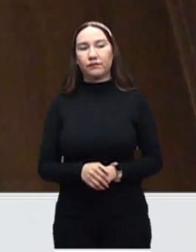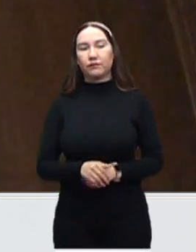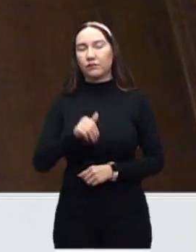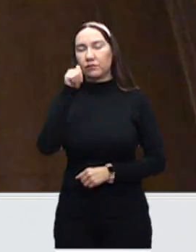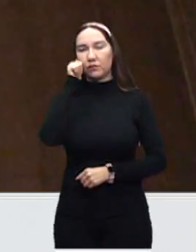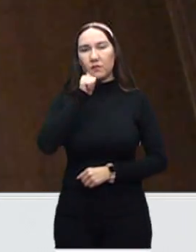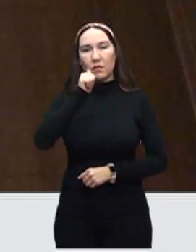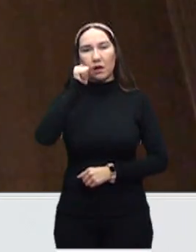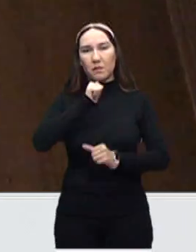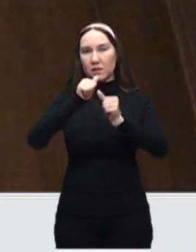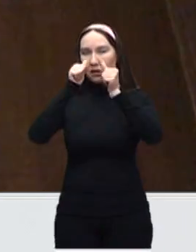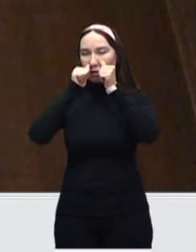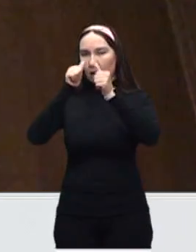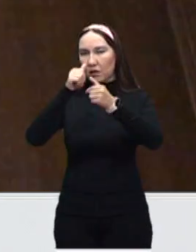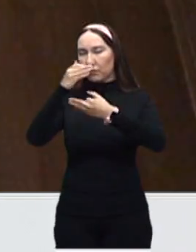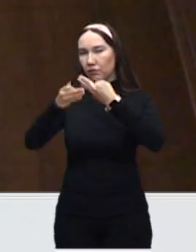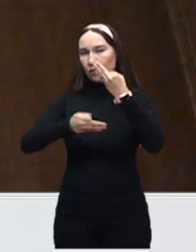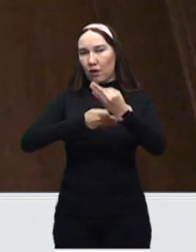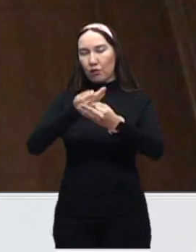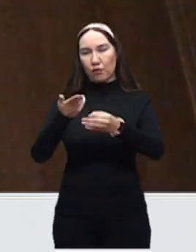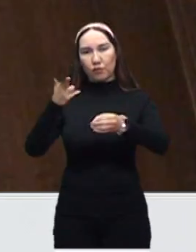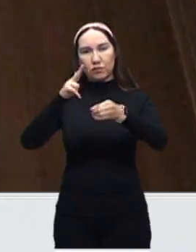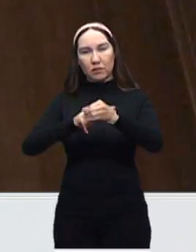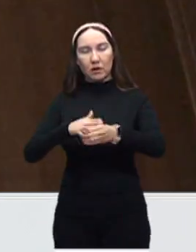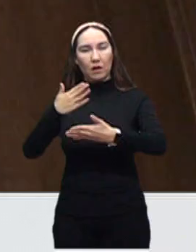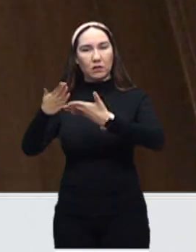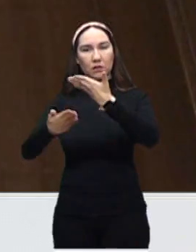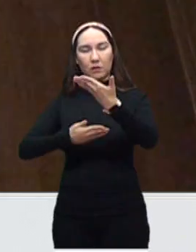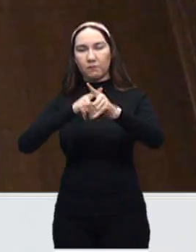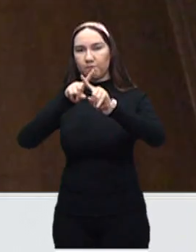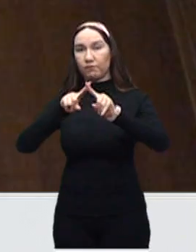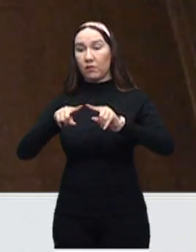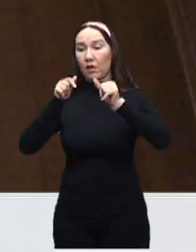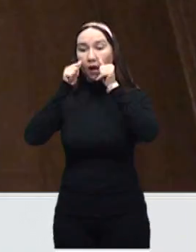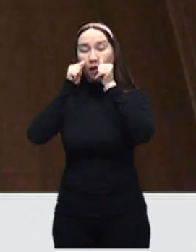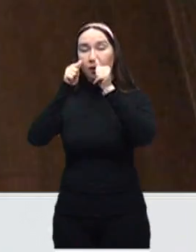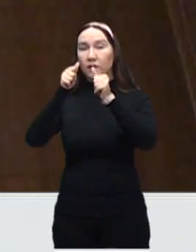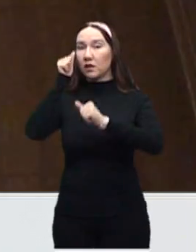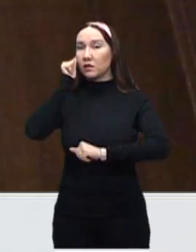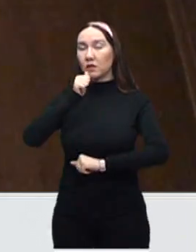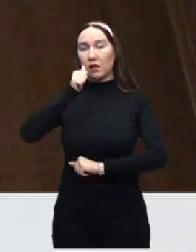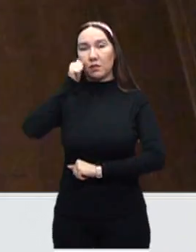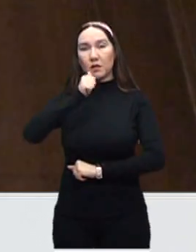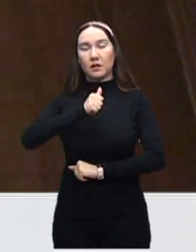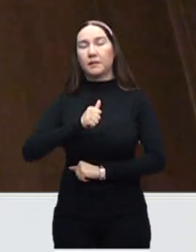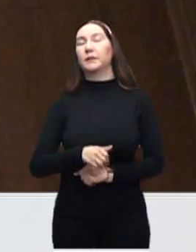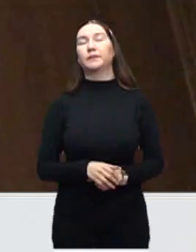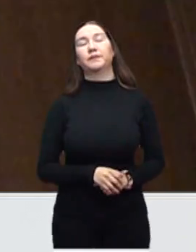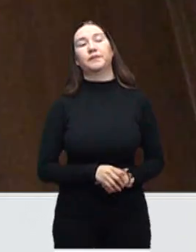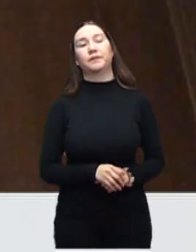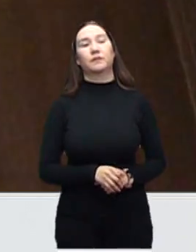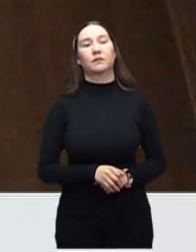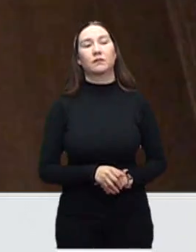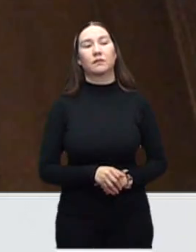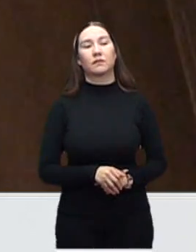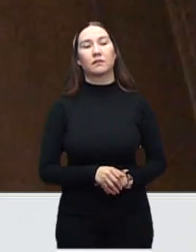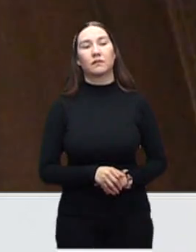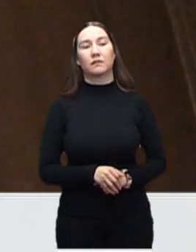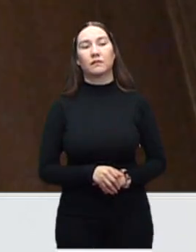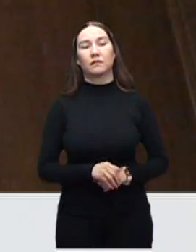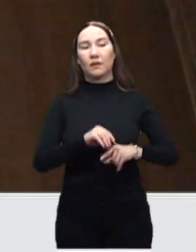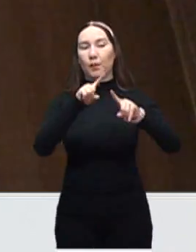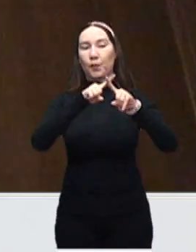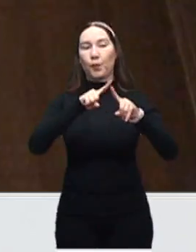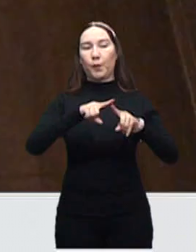área hospitalaria. Esto también es importante. Y, bueno, pues las áreas correspondientes han establecido